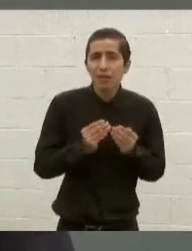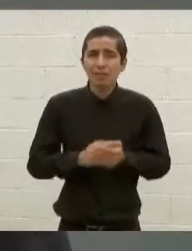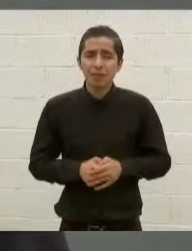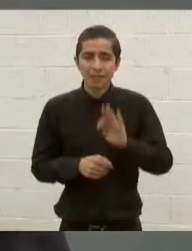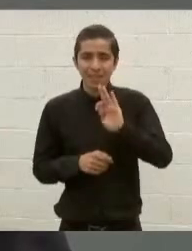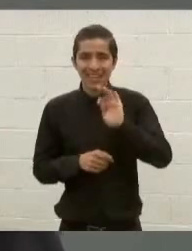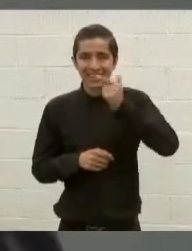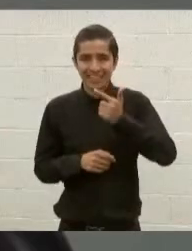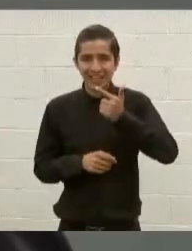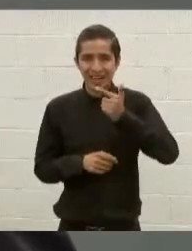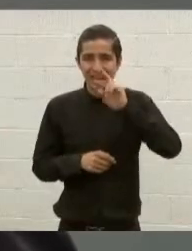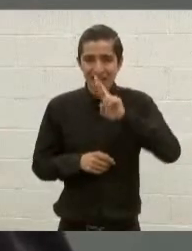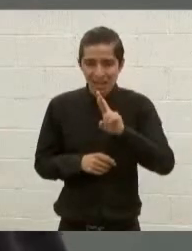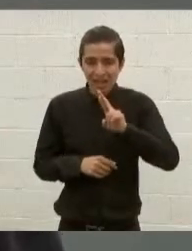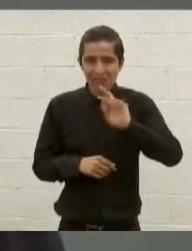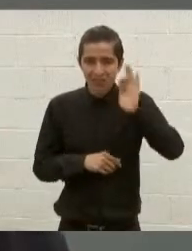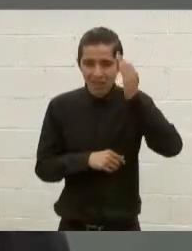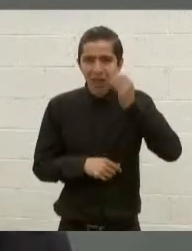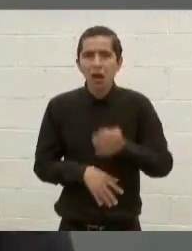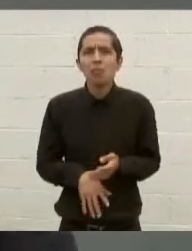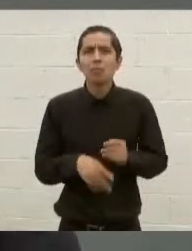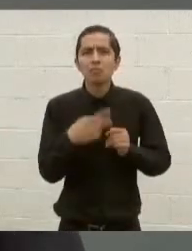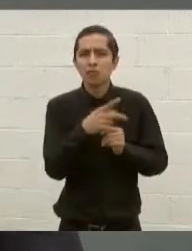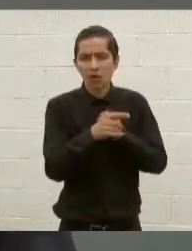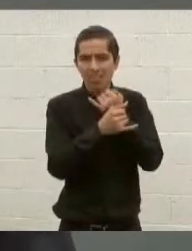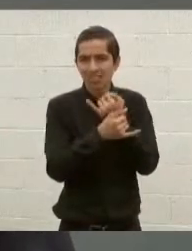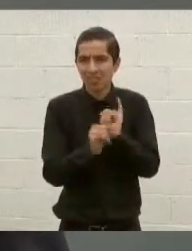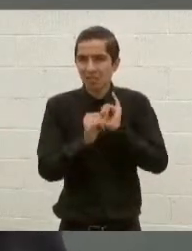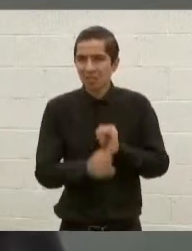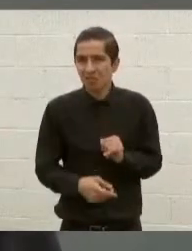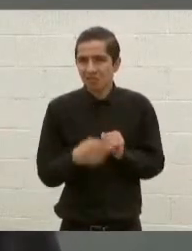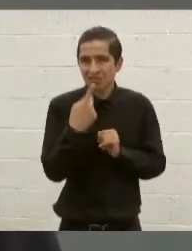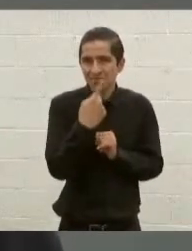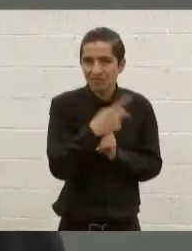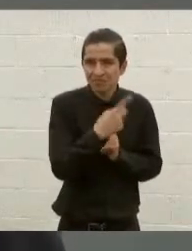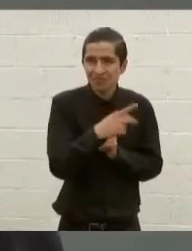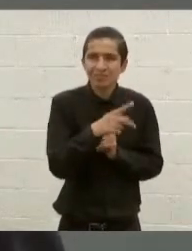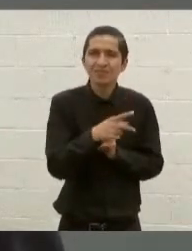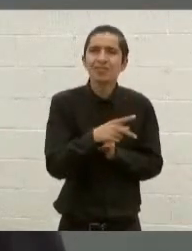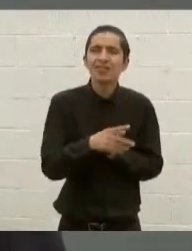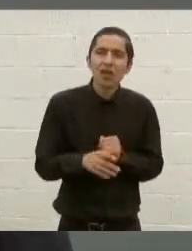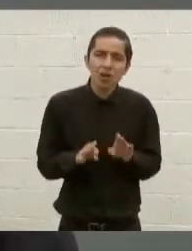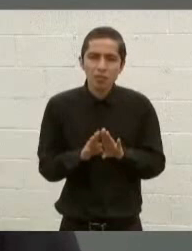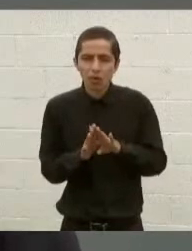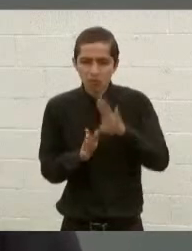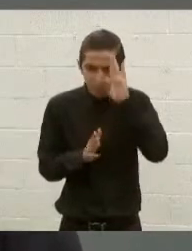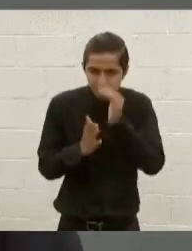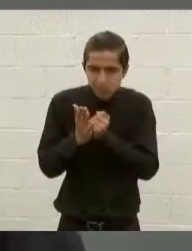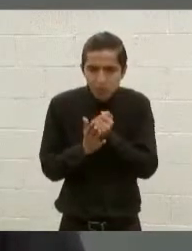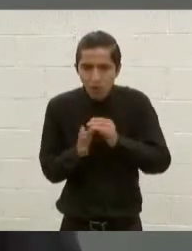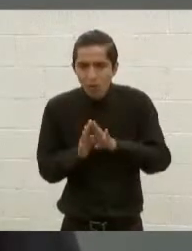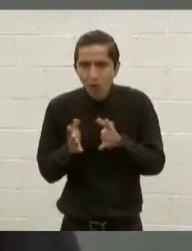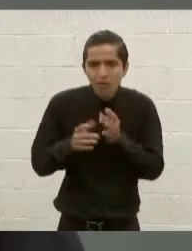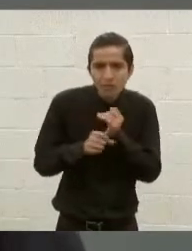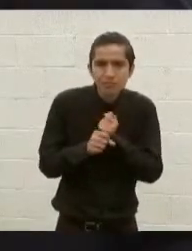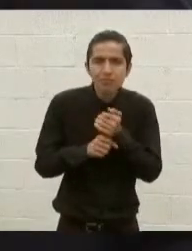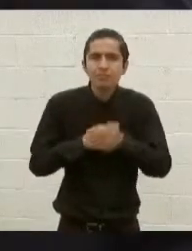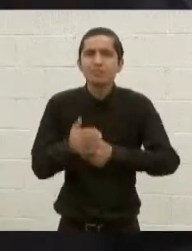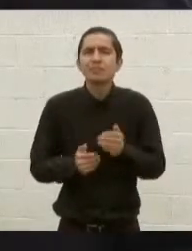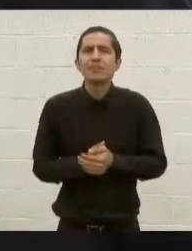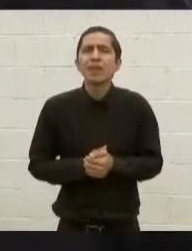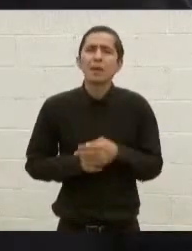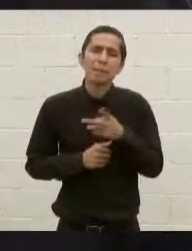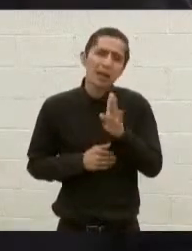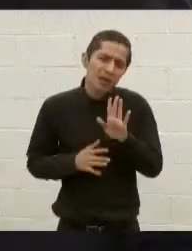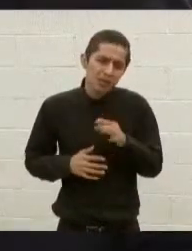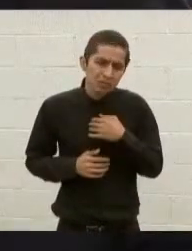de la República en su autonomía tomará, obviamente, sus propias decisiones. Pero puedo decir que